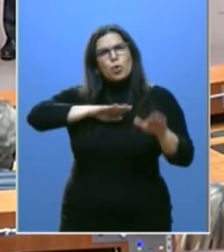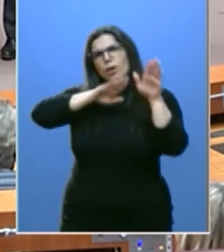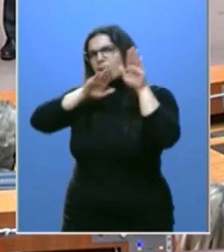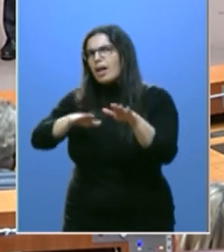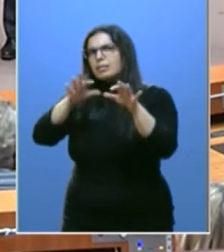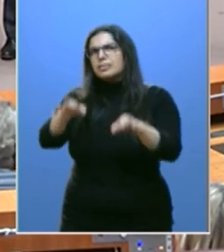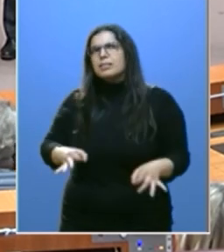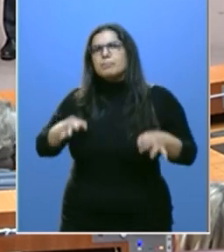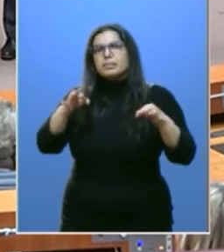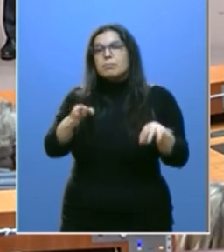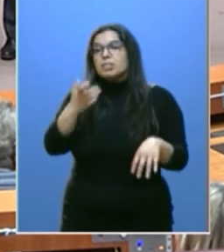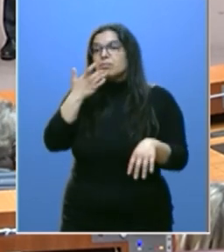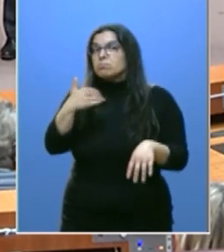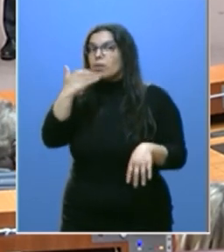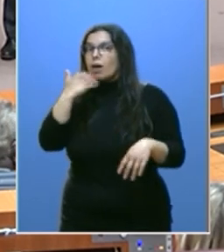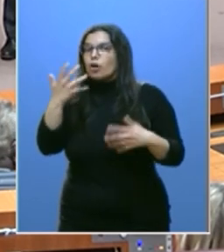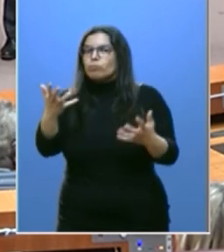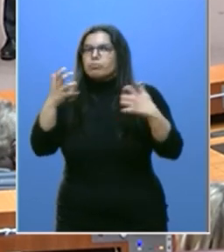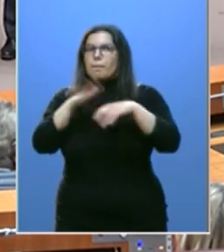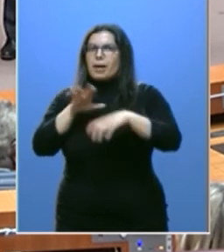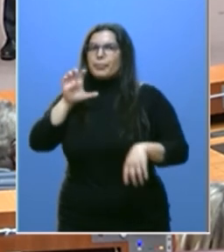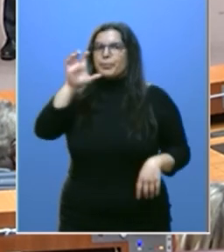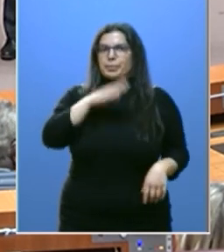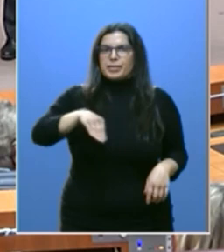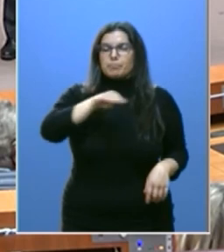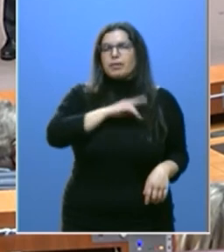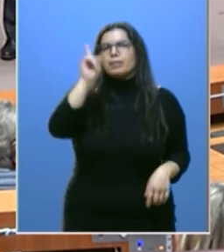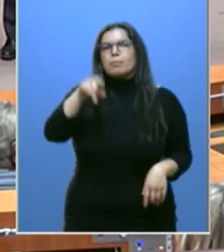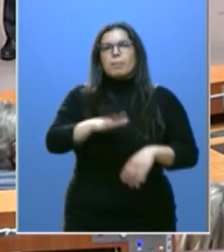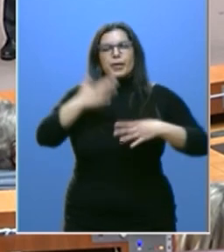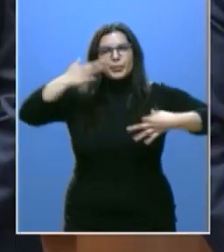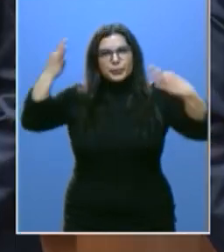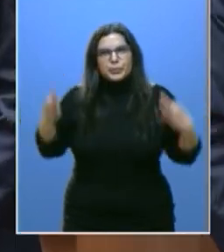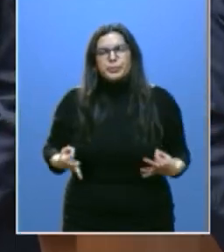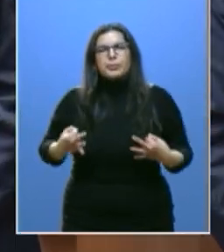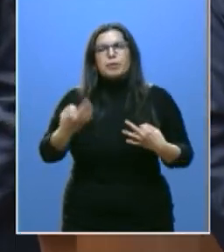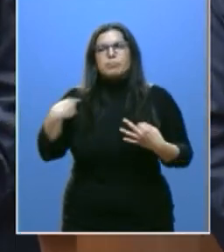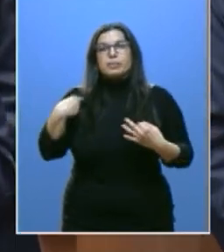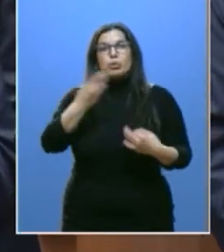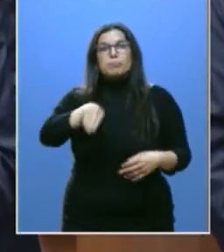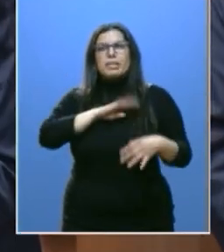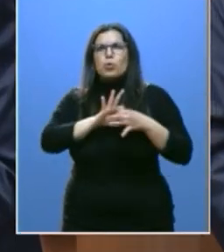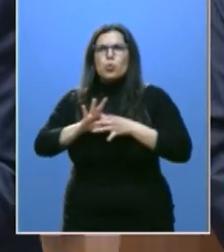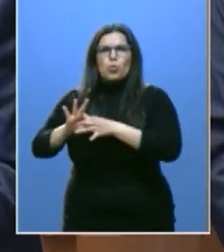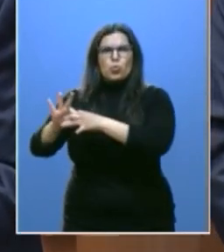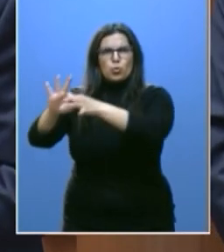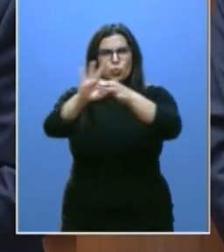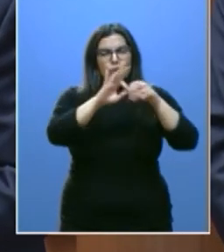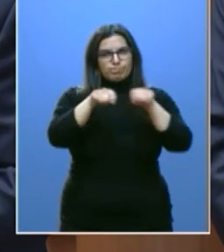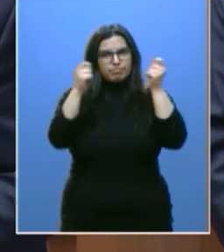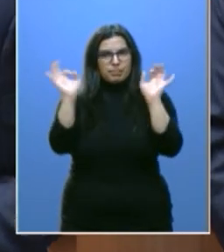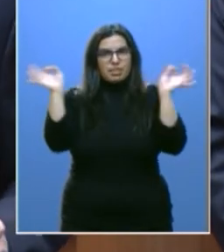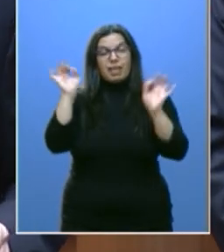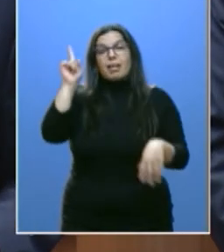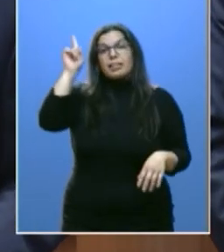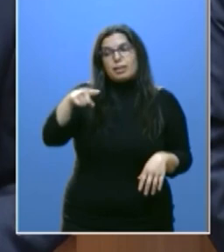que sea beneficioso para nuestra nación y para garantizar la integridad de España, a la par también que